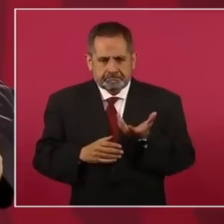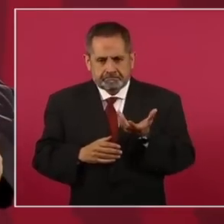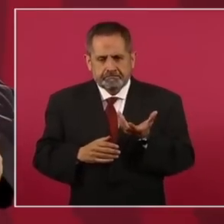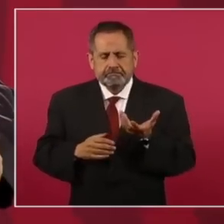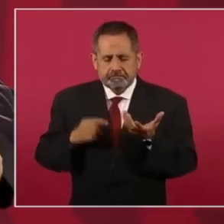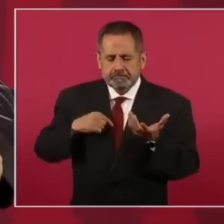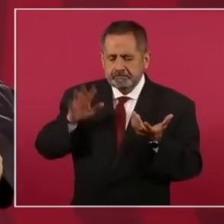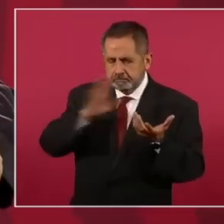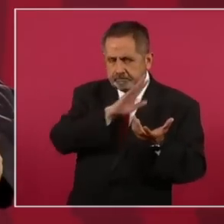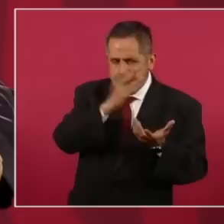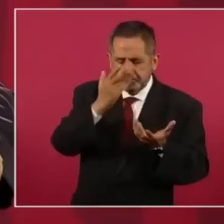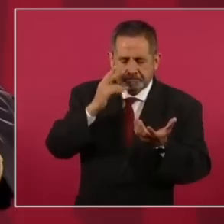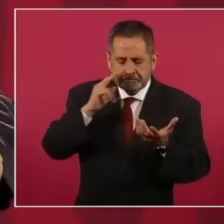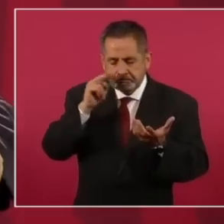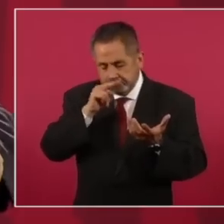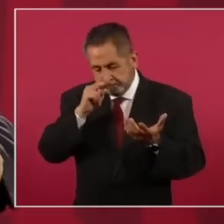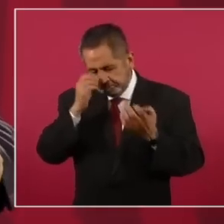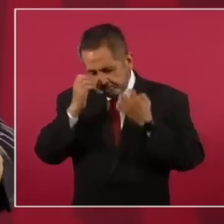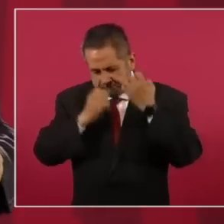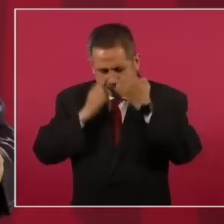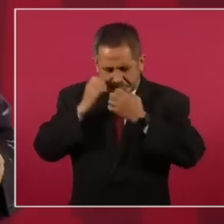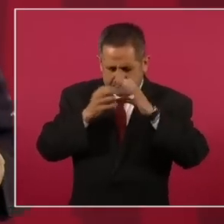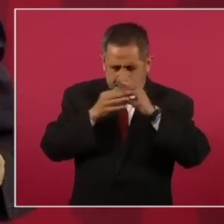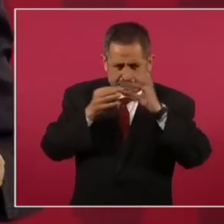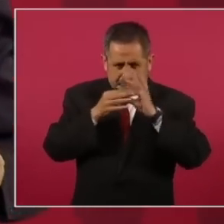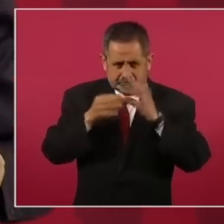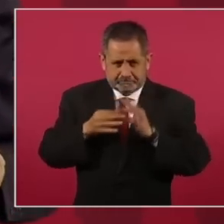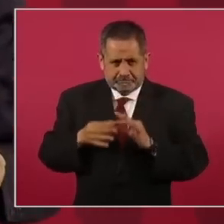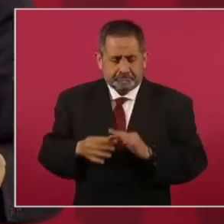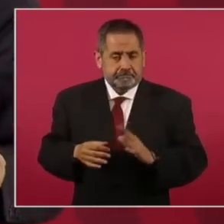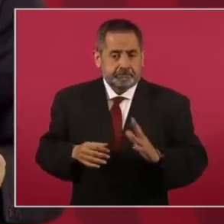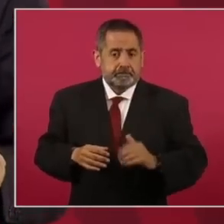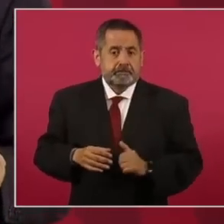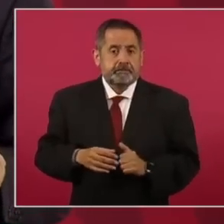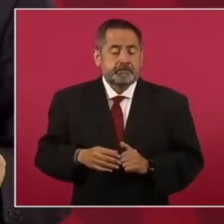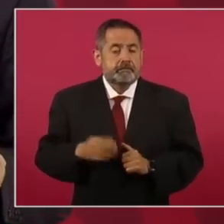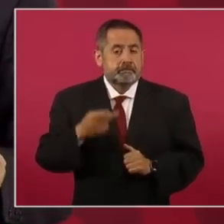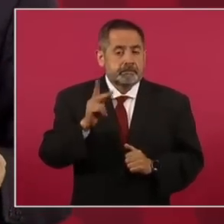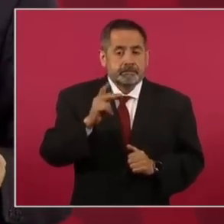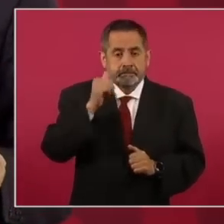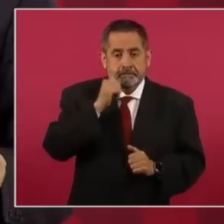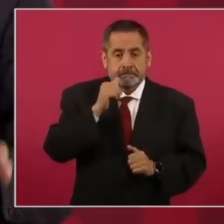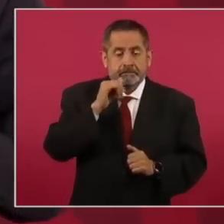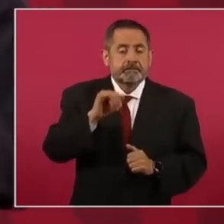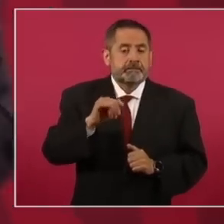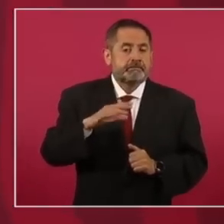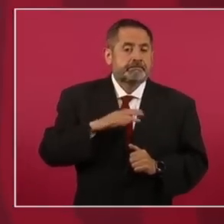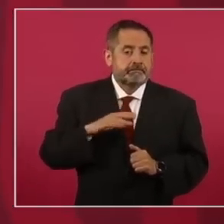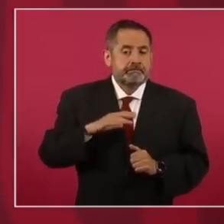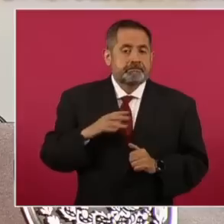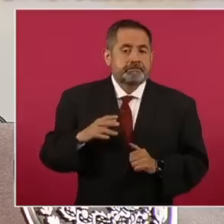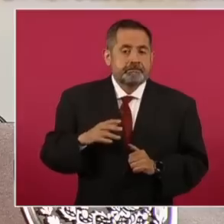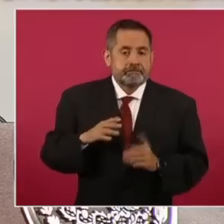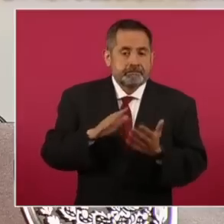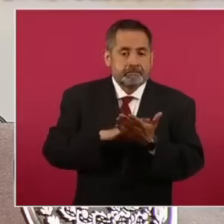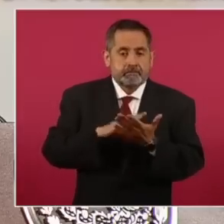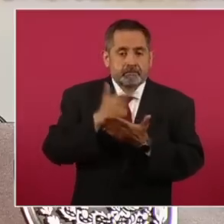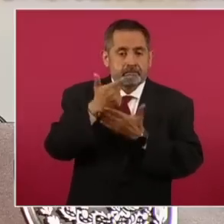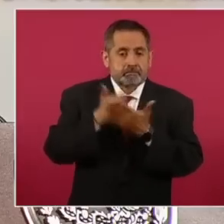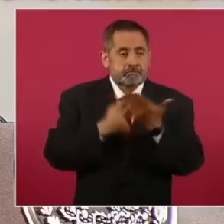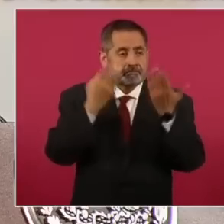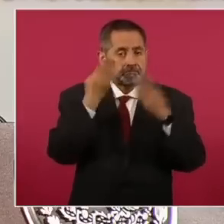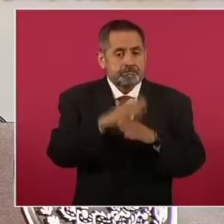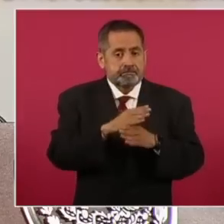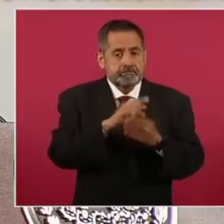nadie en cuanto a esto, a lo que viene de fuentes abiertas, pero sí a lo que viene de cuentas,